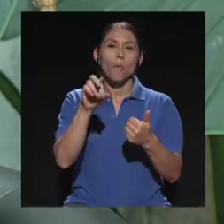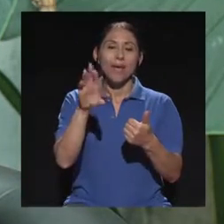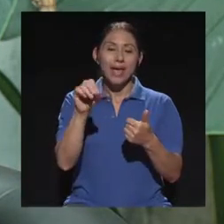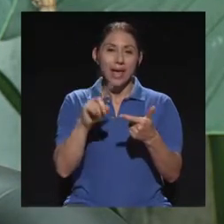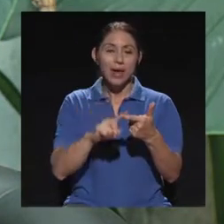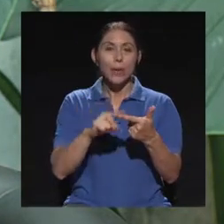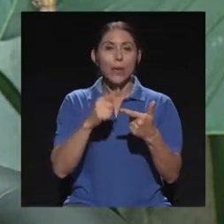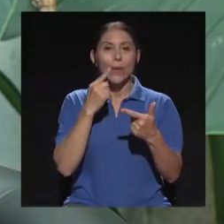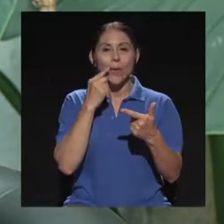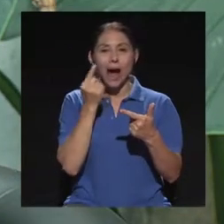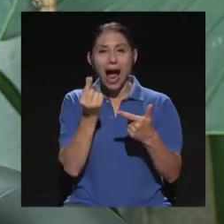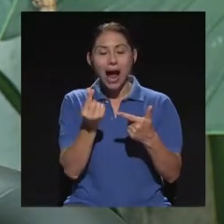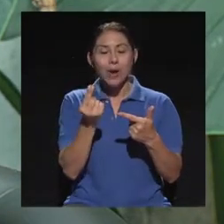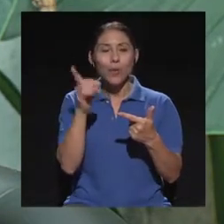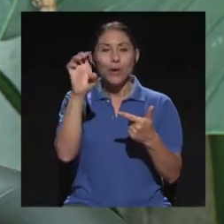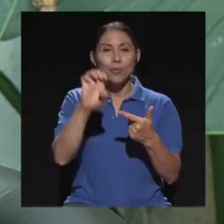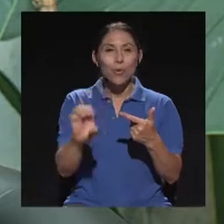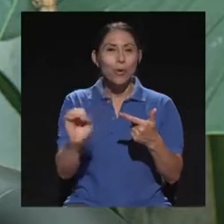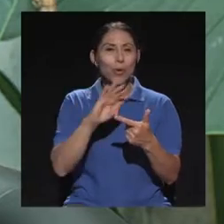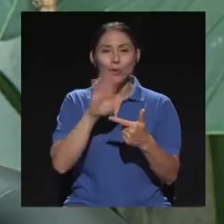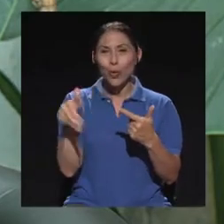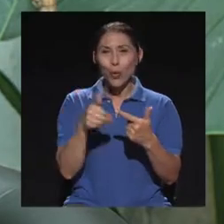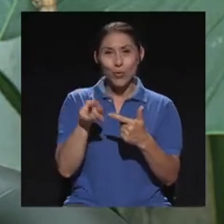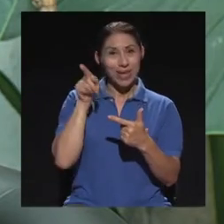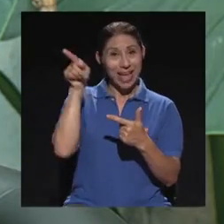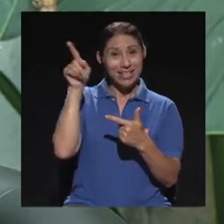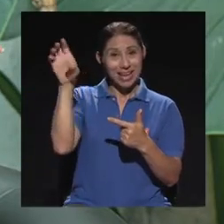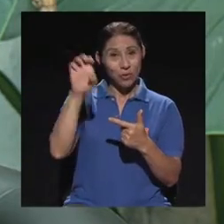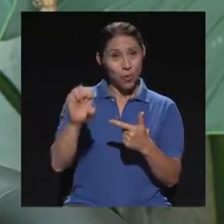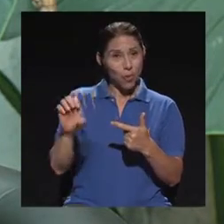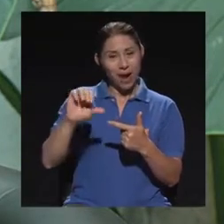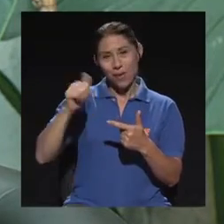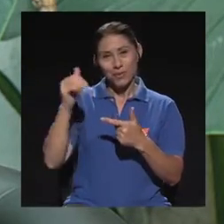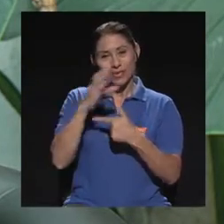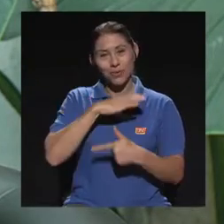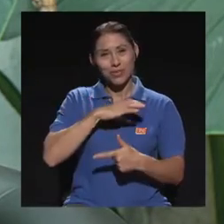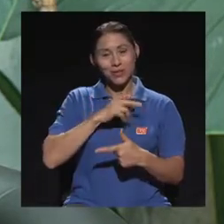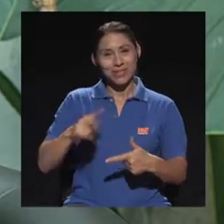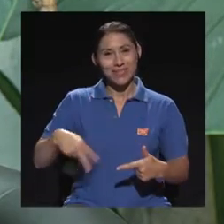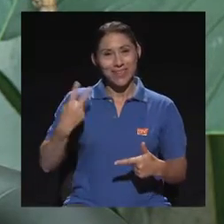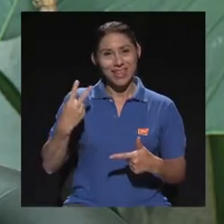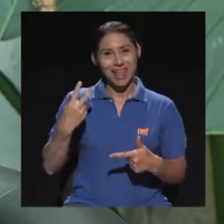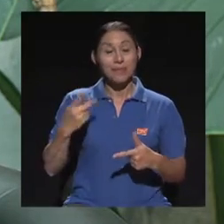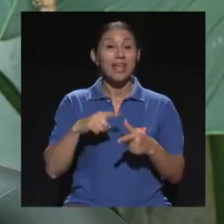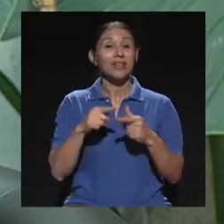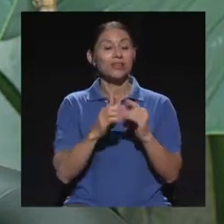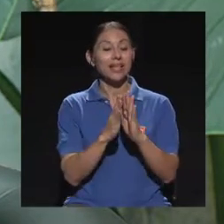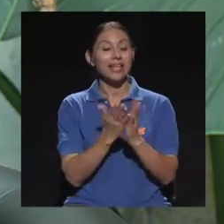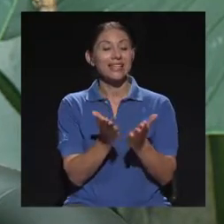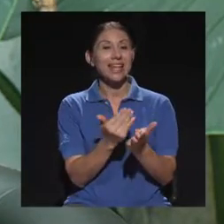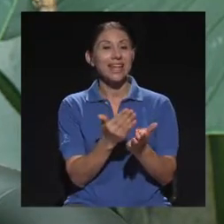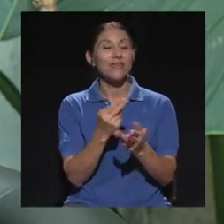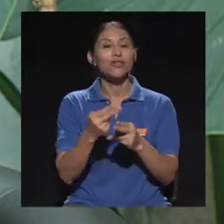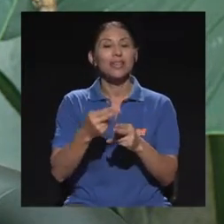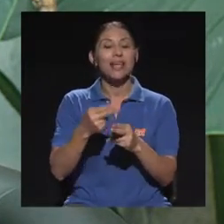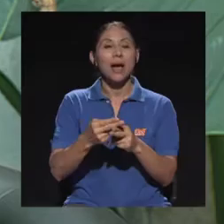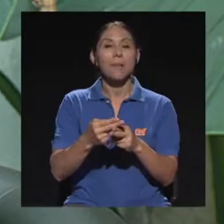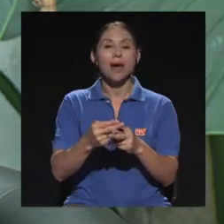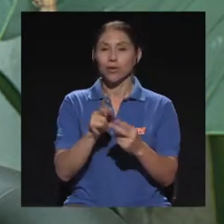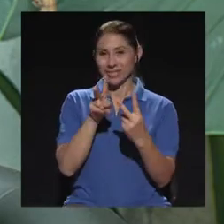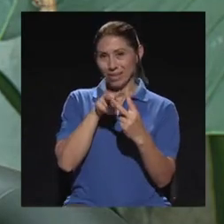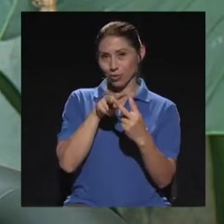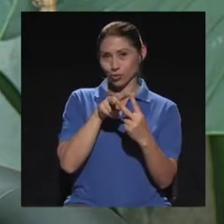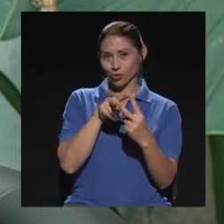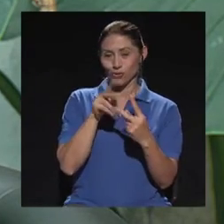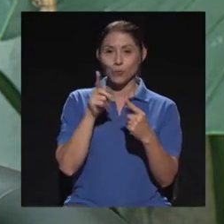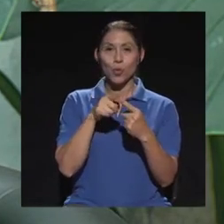europeo, el ajo europeo, todo lo europeo que allá tiene otras condiciones de vida. Entonces, este es un libro que se llama La farmacopatía. Tenemos